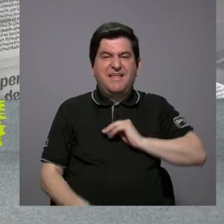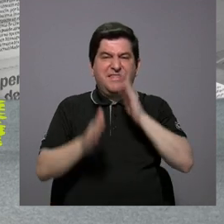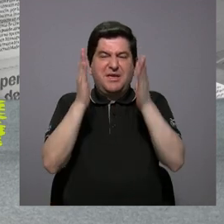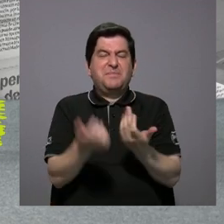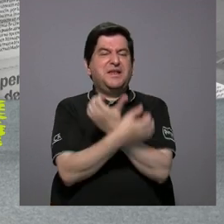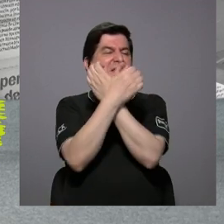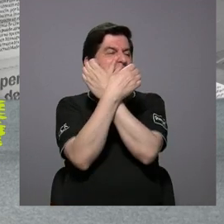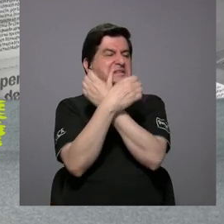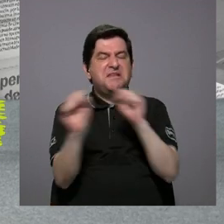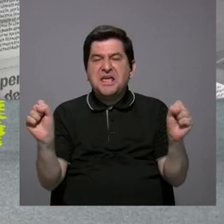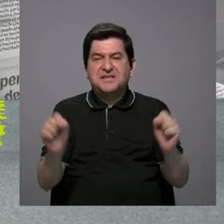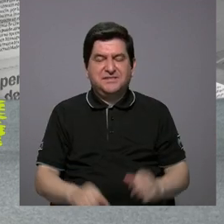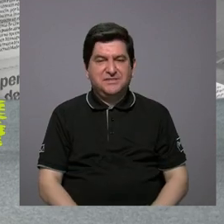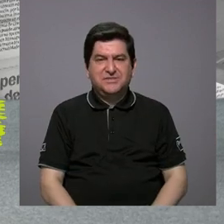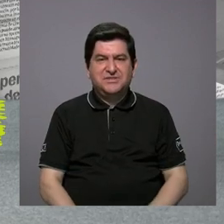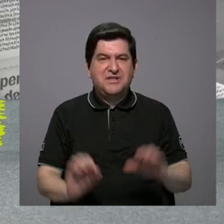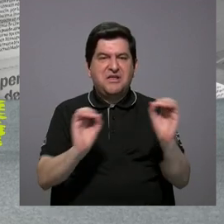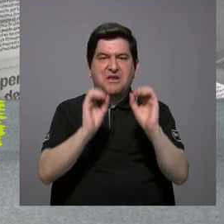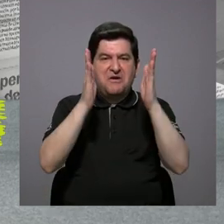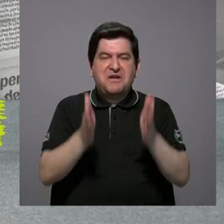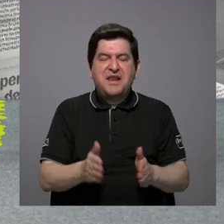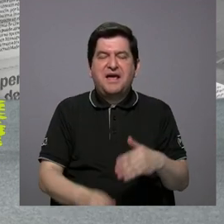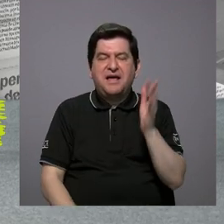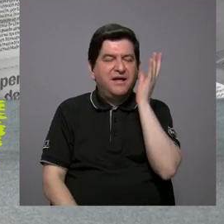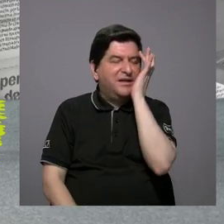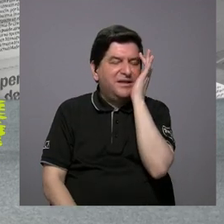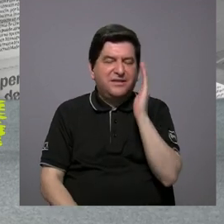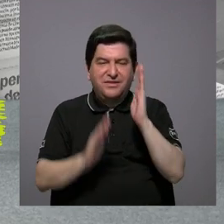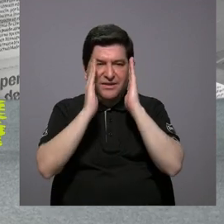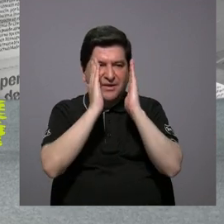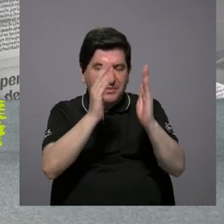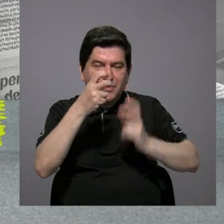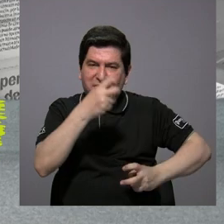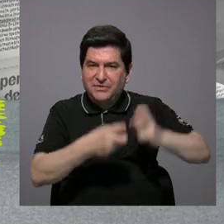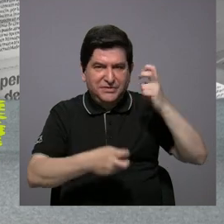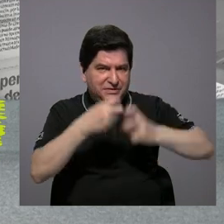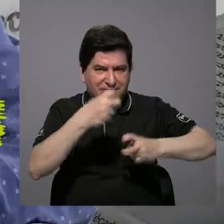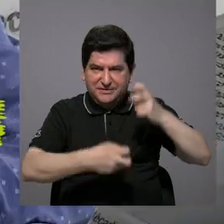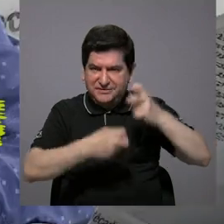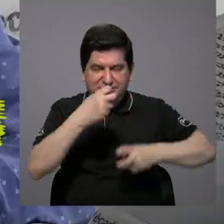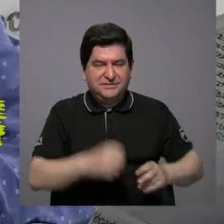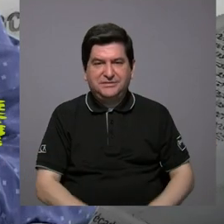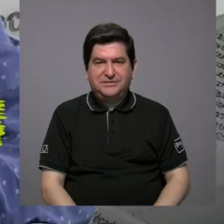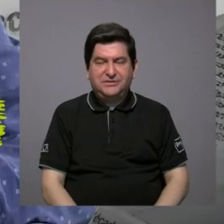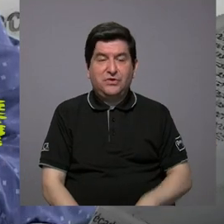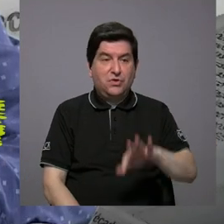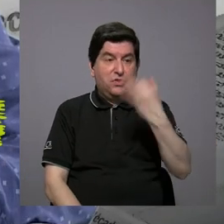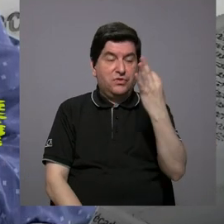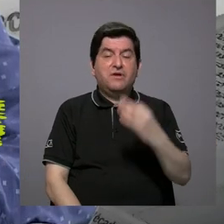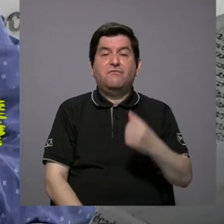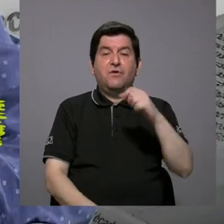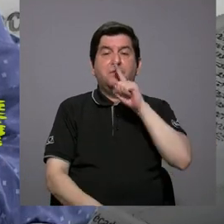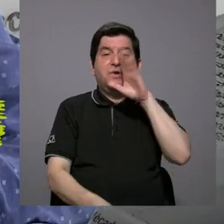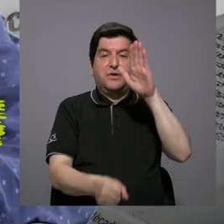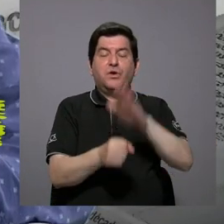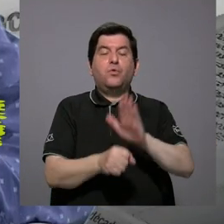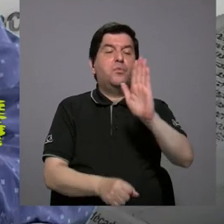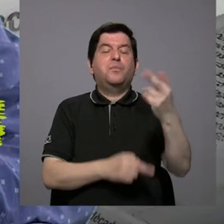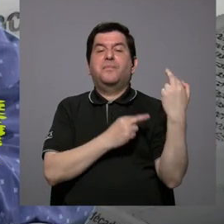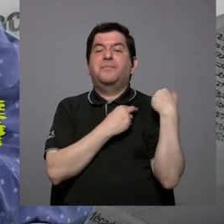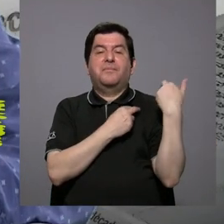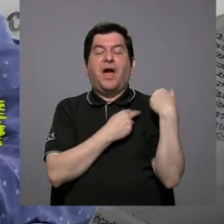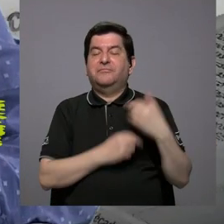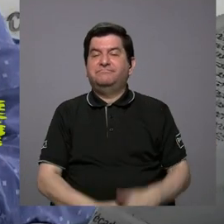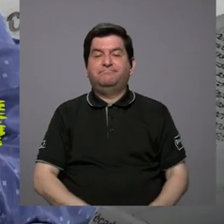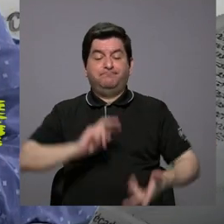salva. Ninguno se ha preocupado por atender este problema con probidad. Todo lo